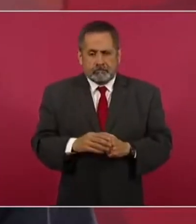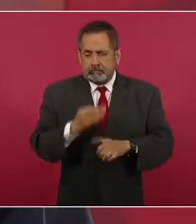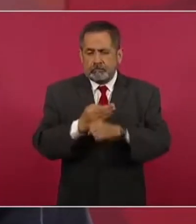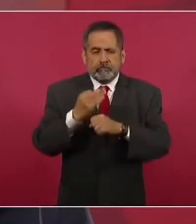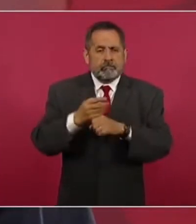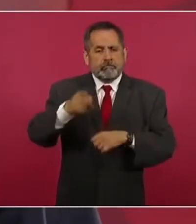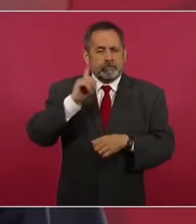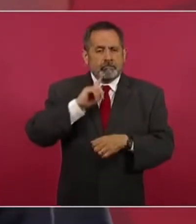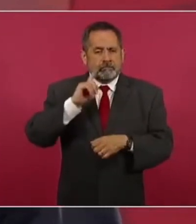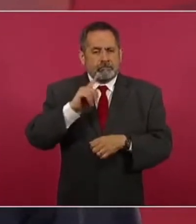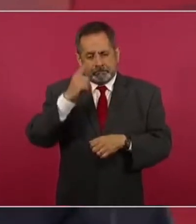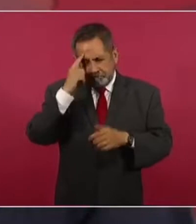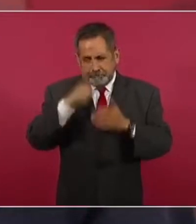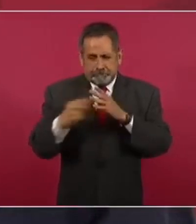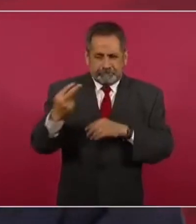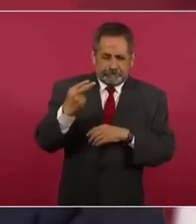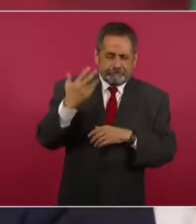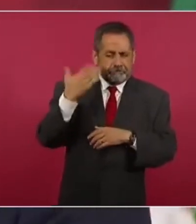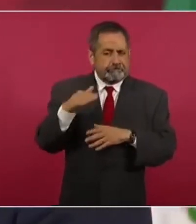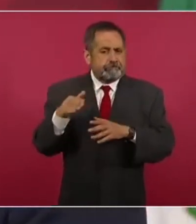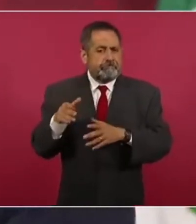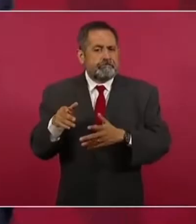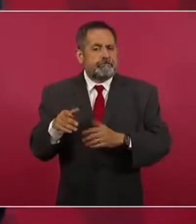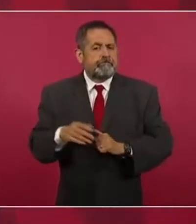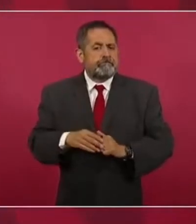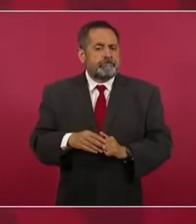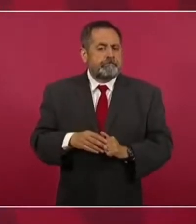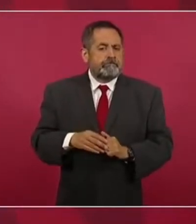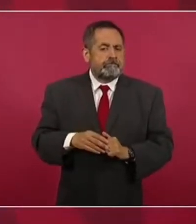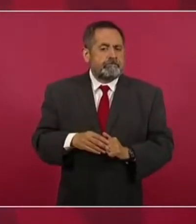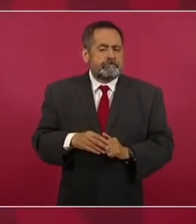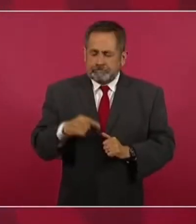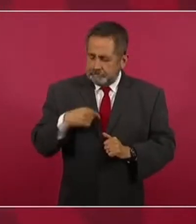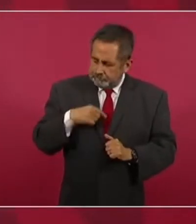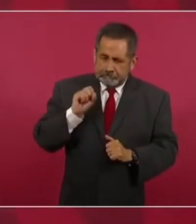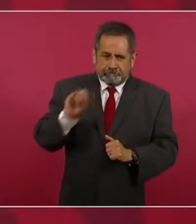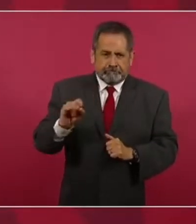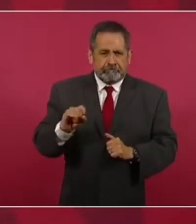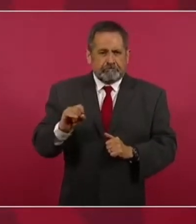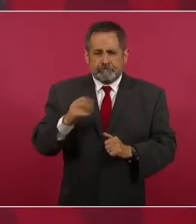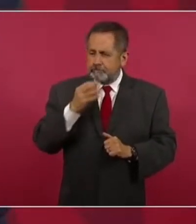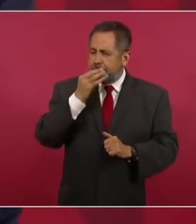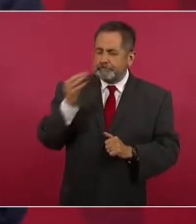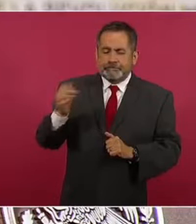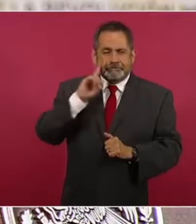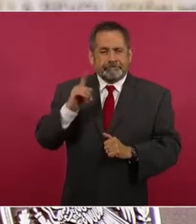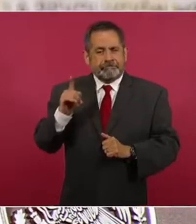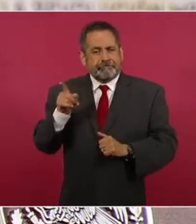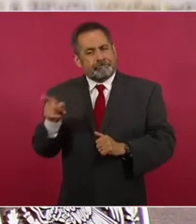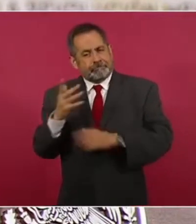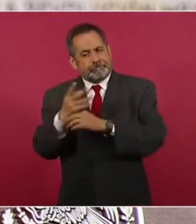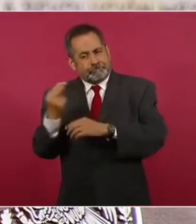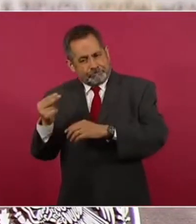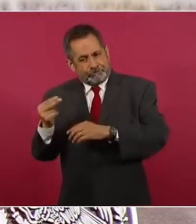va a saber que ya la mencioné a ella,